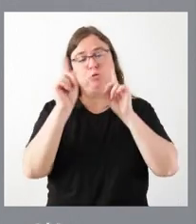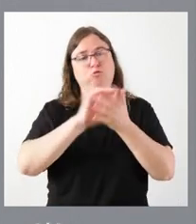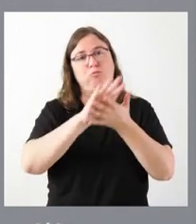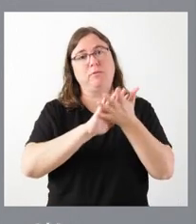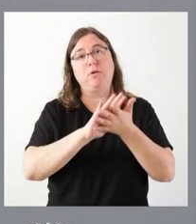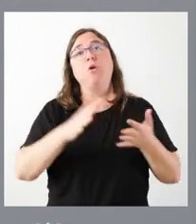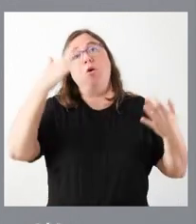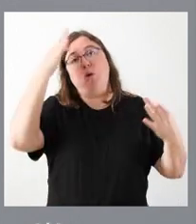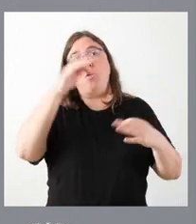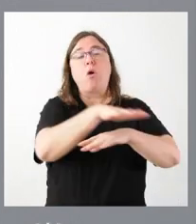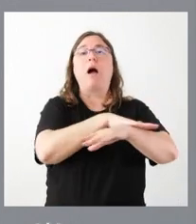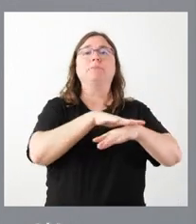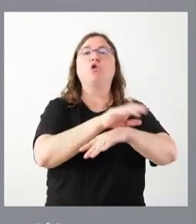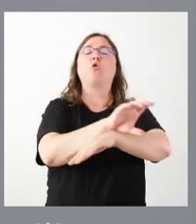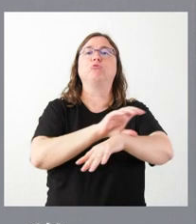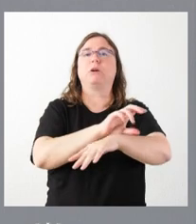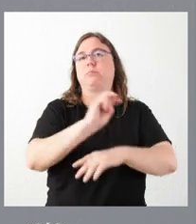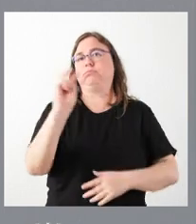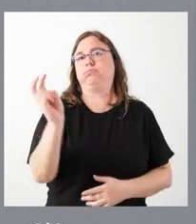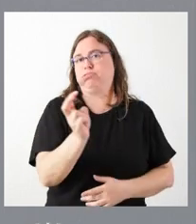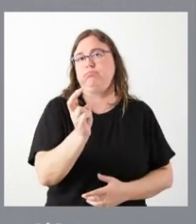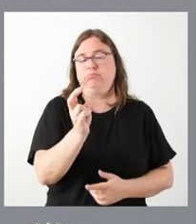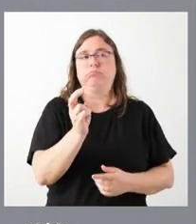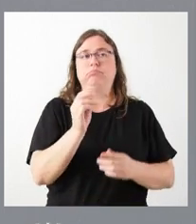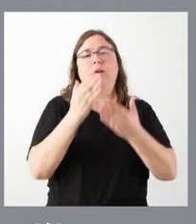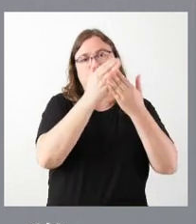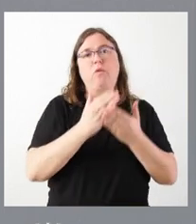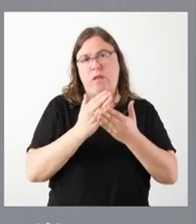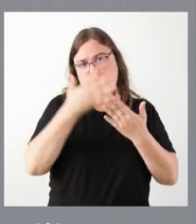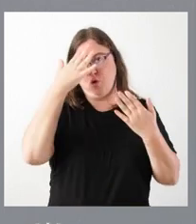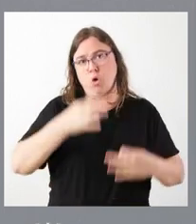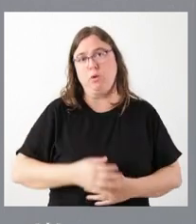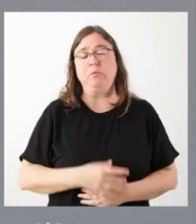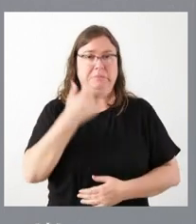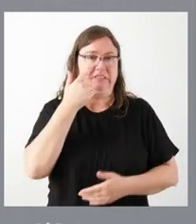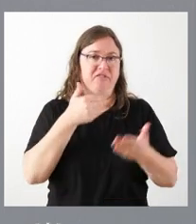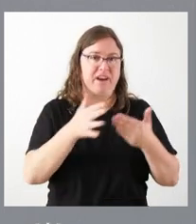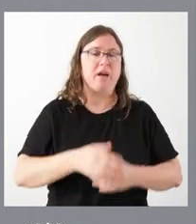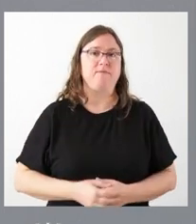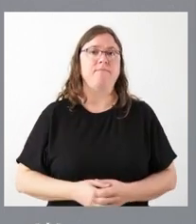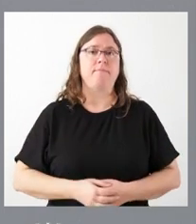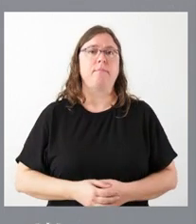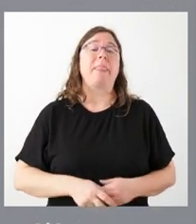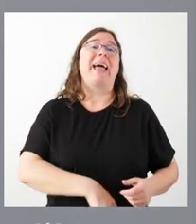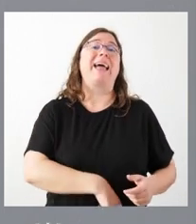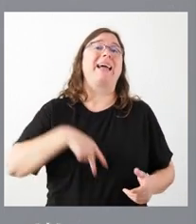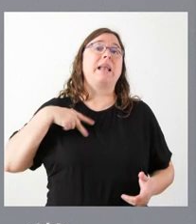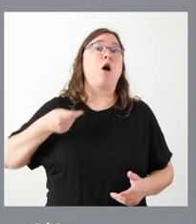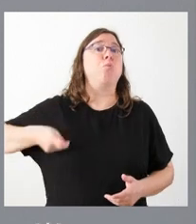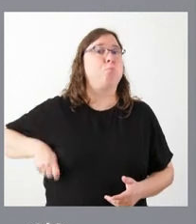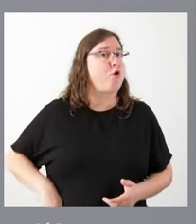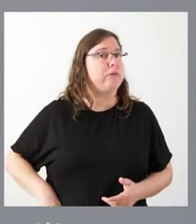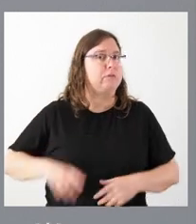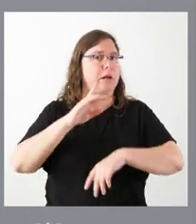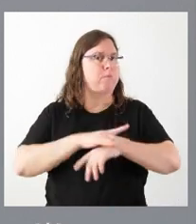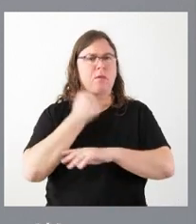Lógicamente, en el ámbito de la consejería, pues, se analizará y se verá. Con carácter general, los profesionales sanitarios tienen todo nuestro